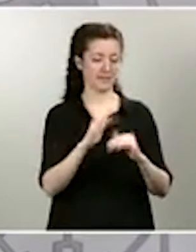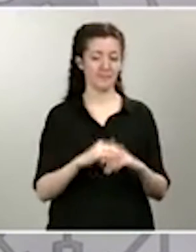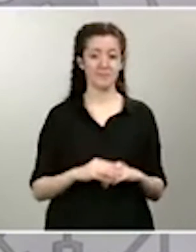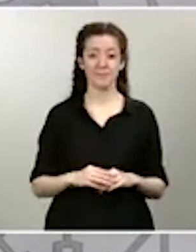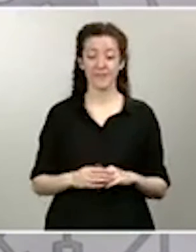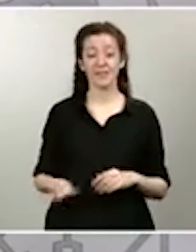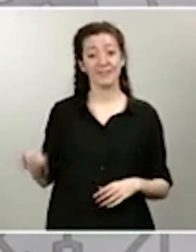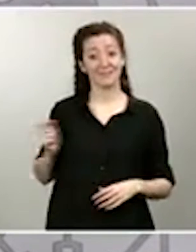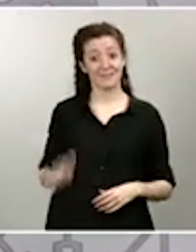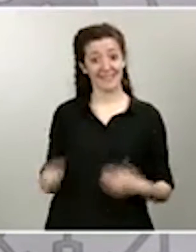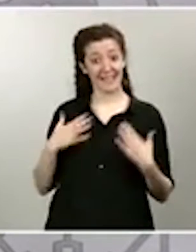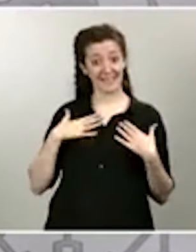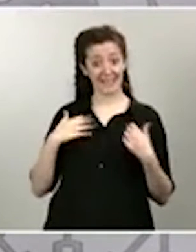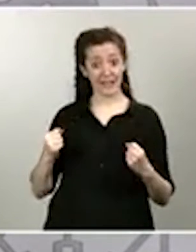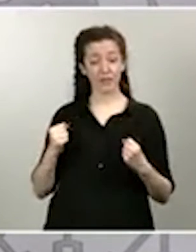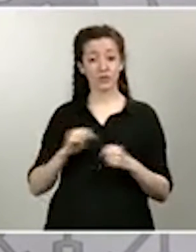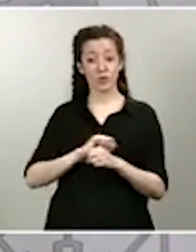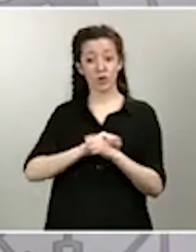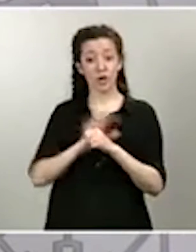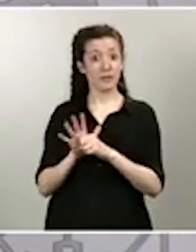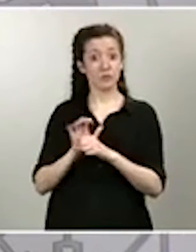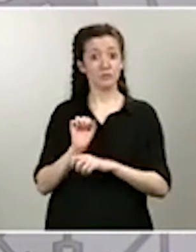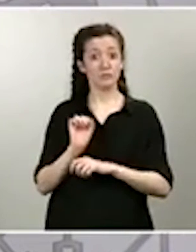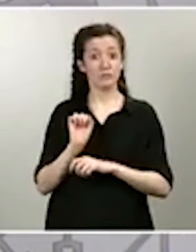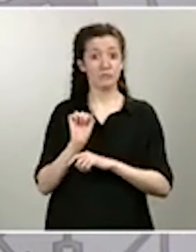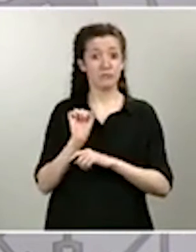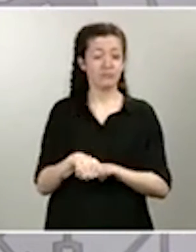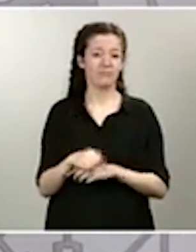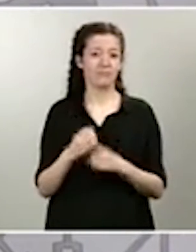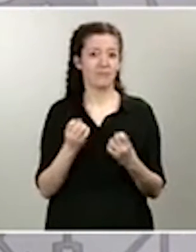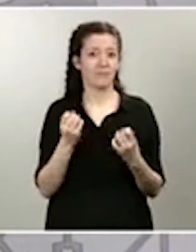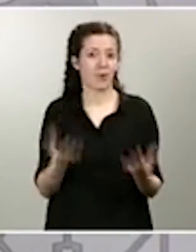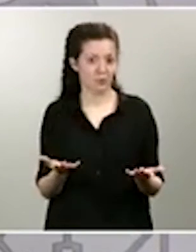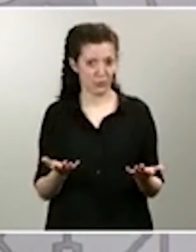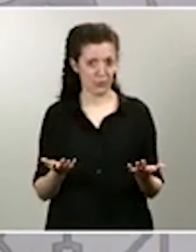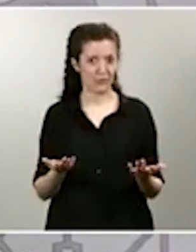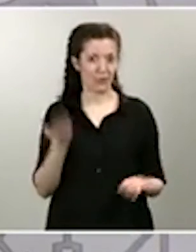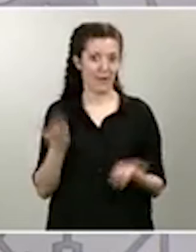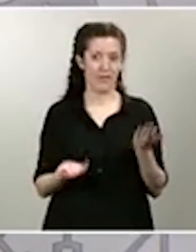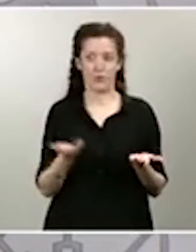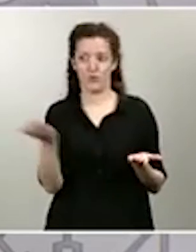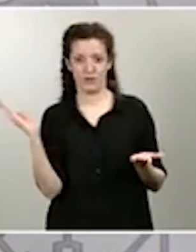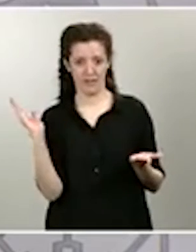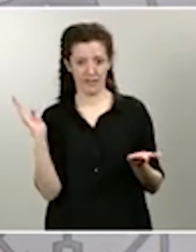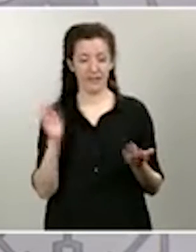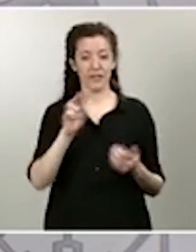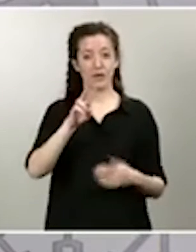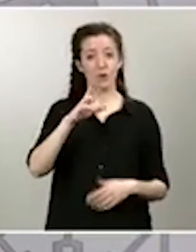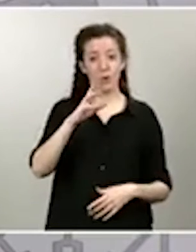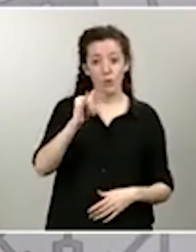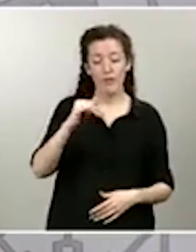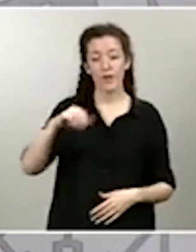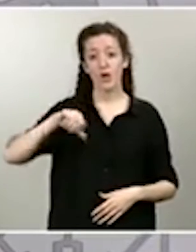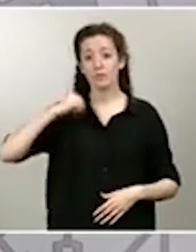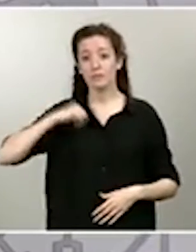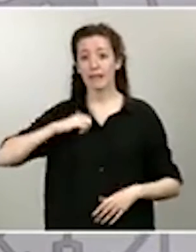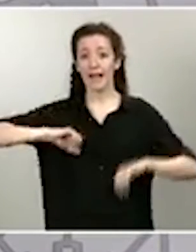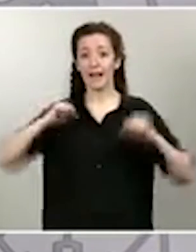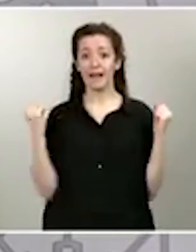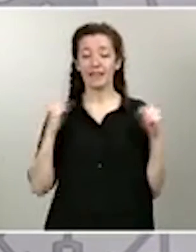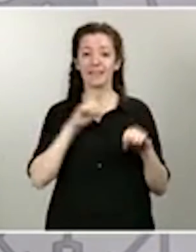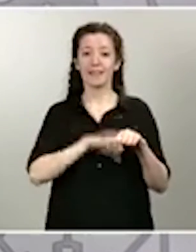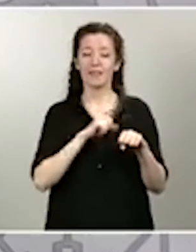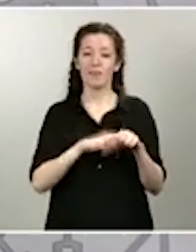antes y están menos tiempo en UCI o en hospitalizados que la población general. Con lo cual podemos calcular